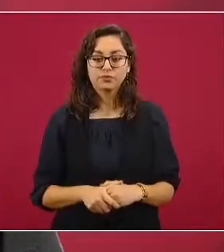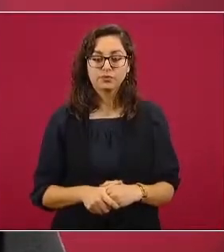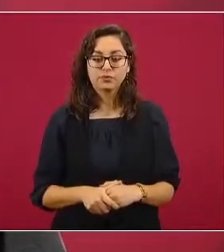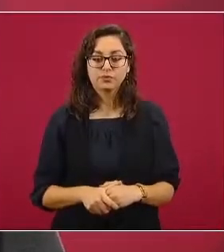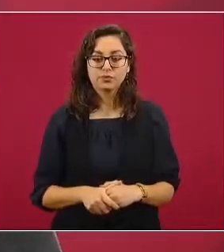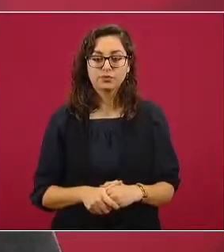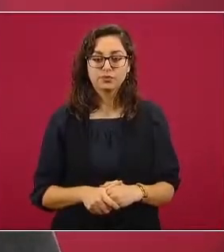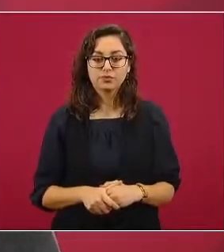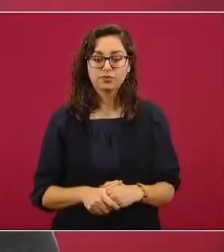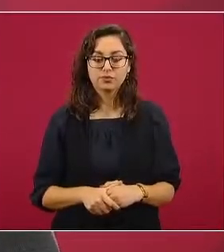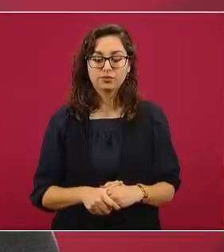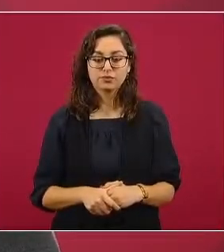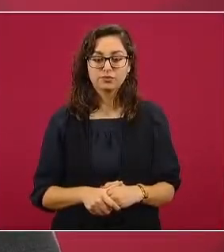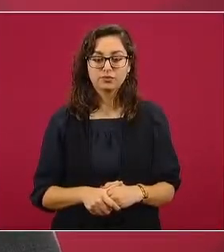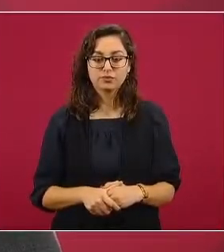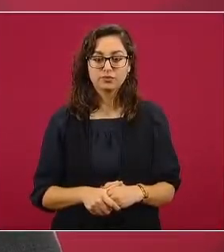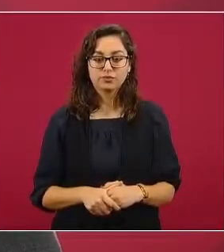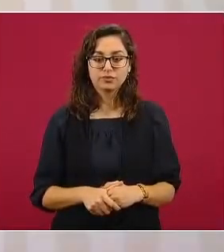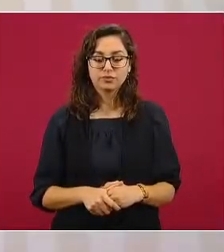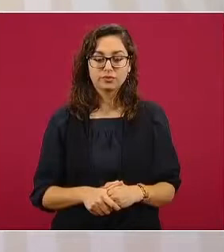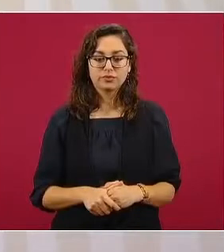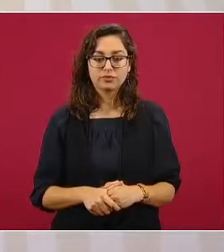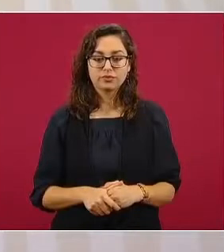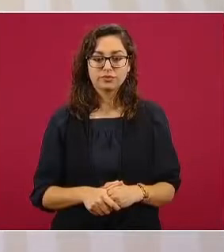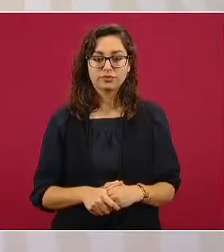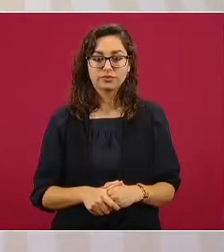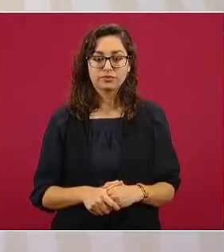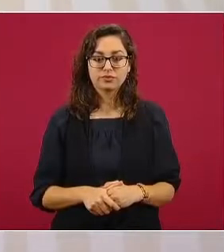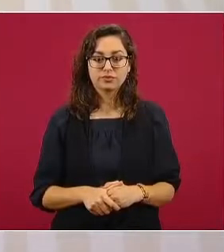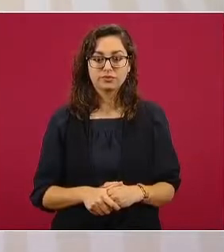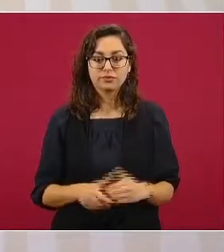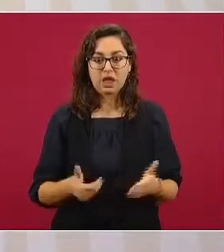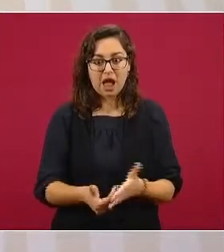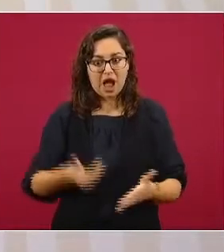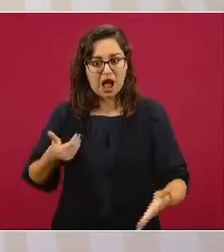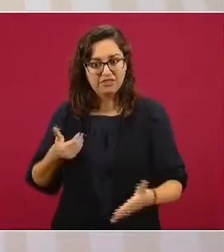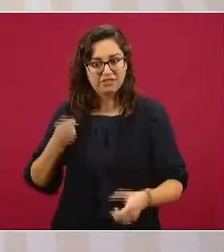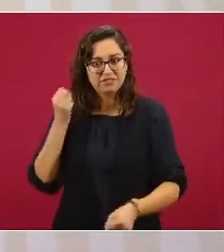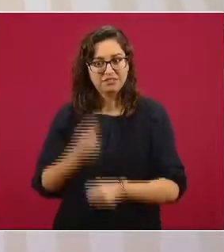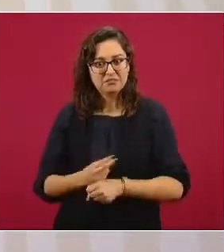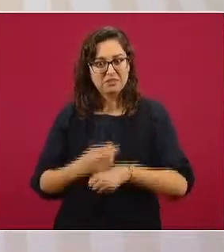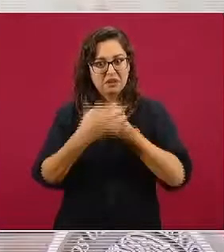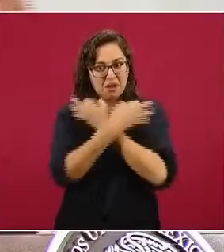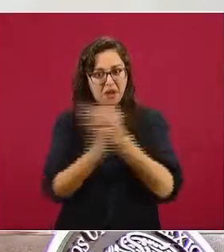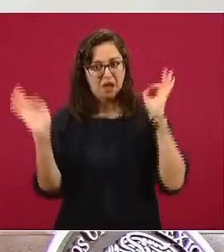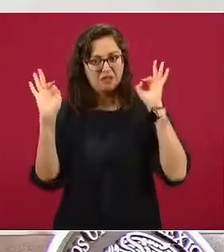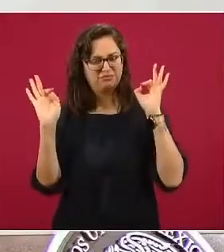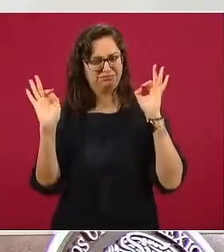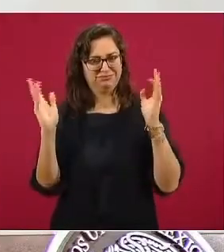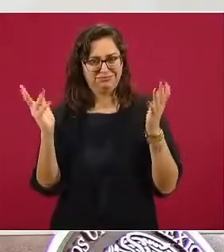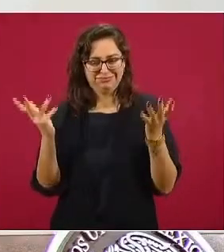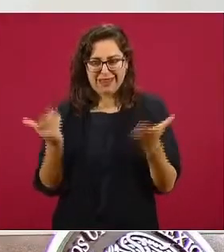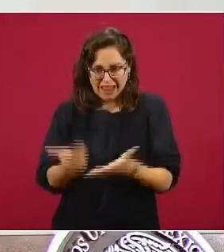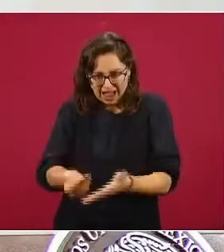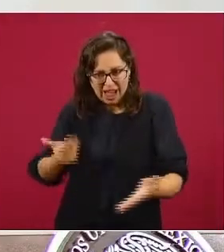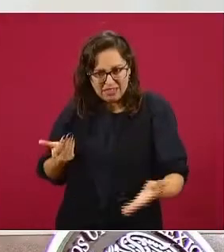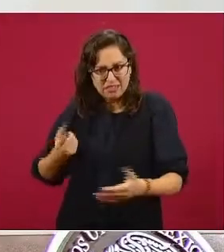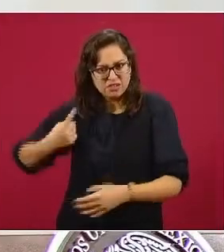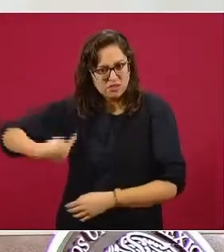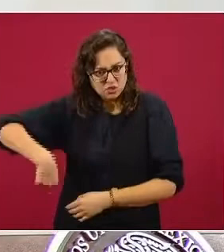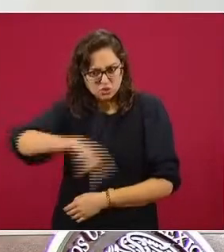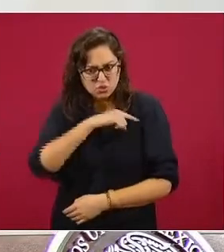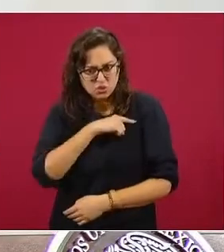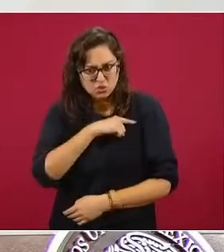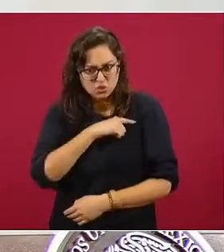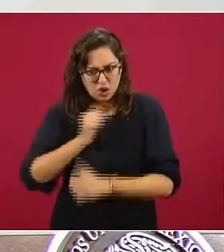pronunciarnos, pues es como si fuésemos nosotros jueces